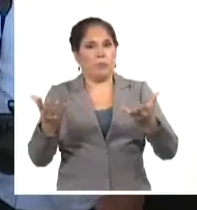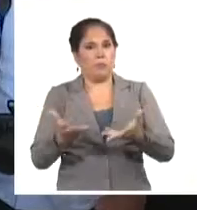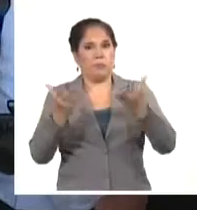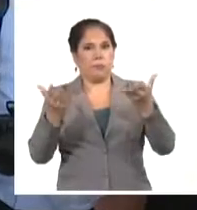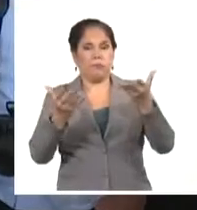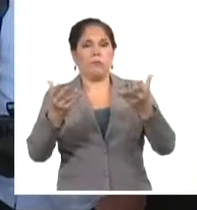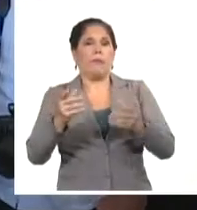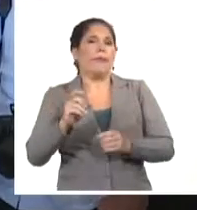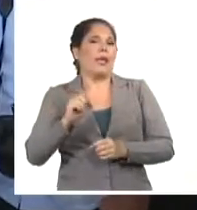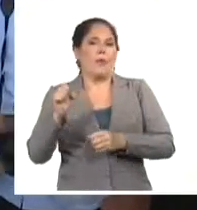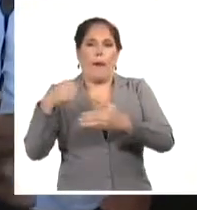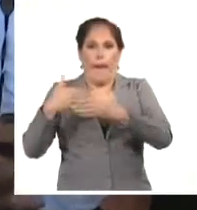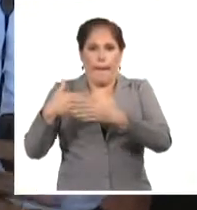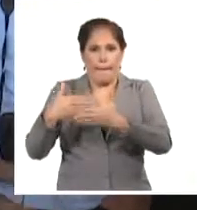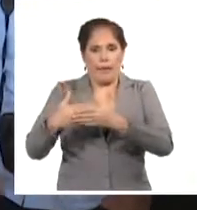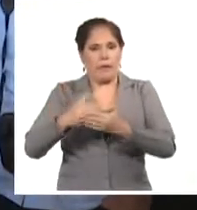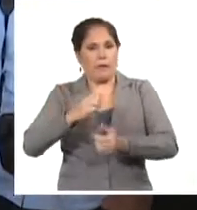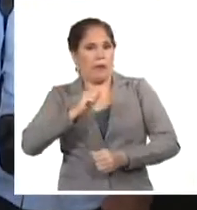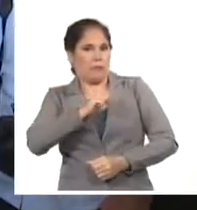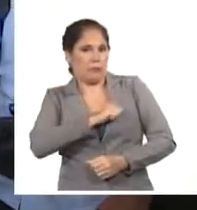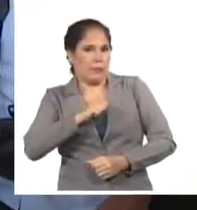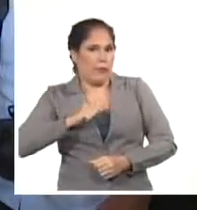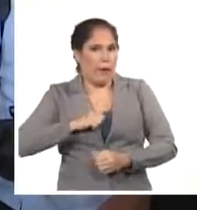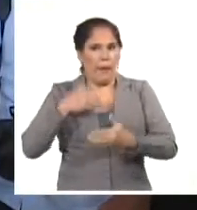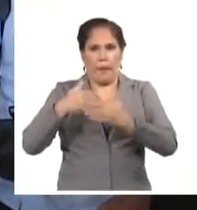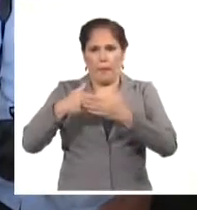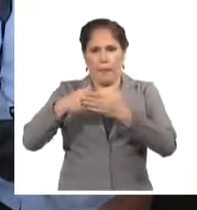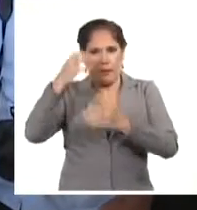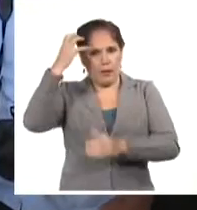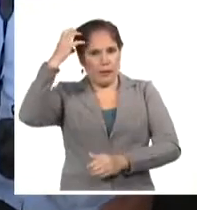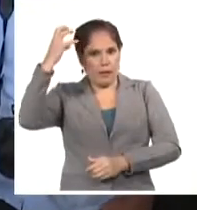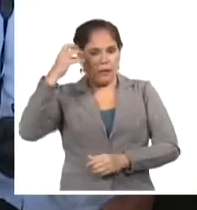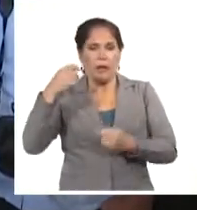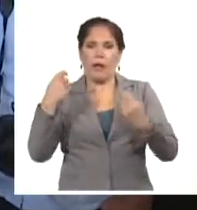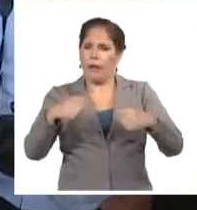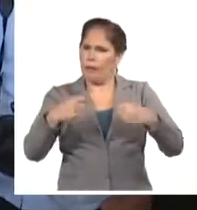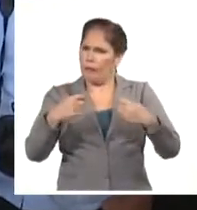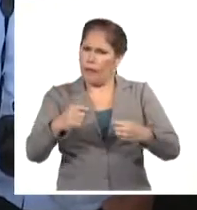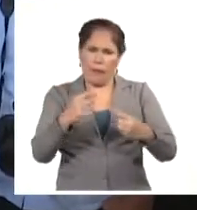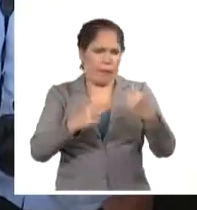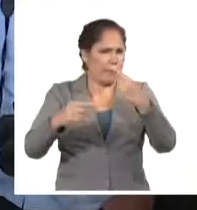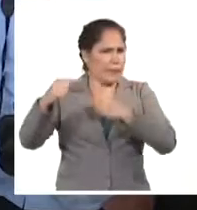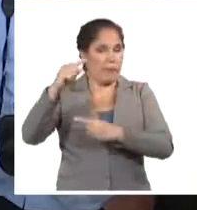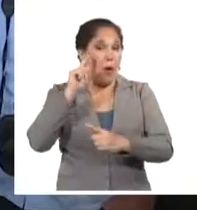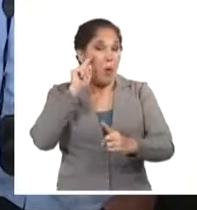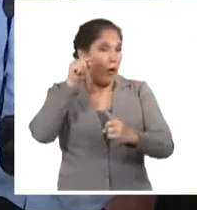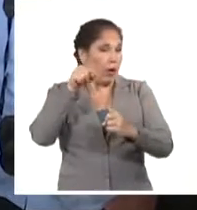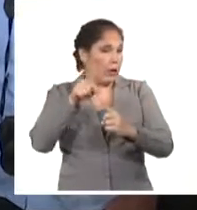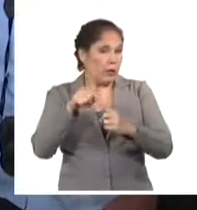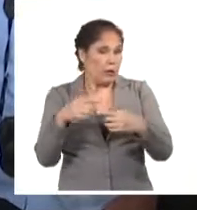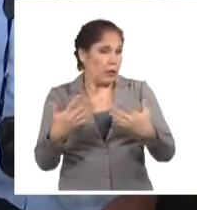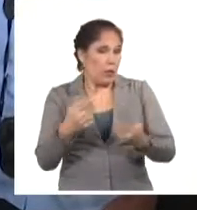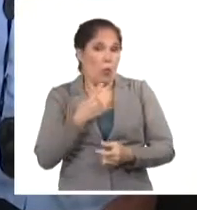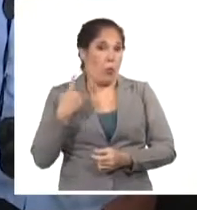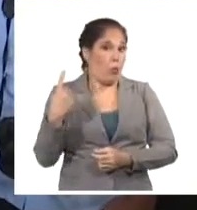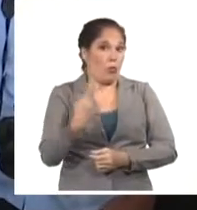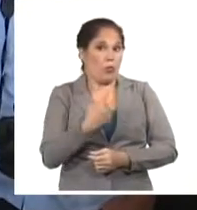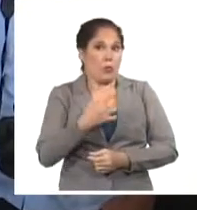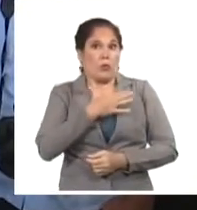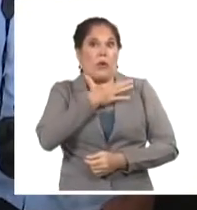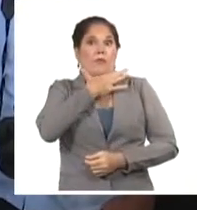introduciendo diferentes cuestiones en la economía, sobre todo con un solo propósito, que no nos vamos a dejar hogares